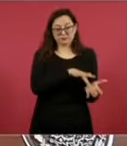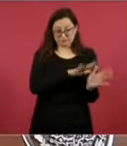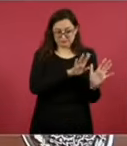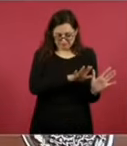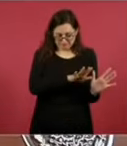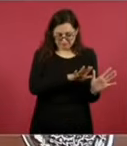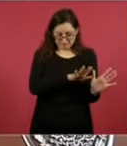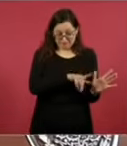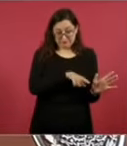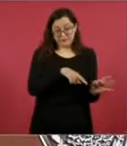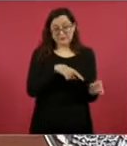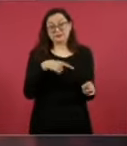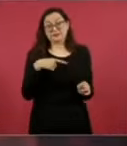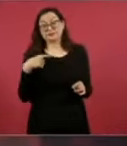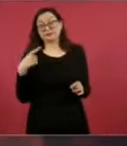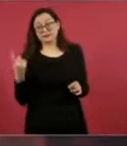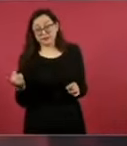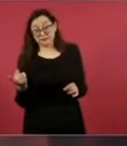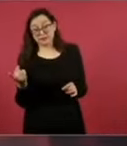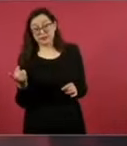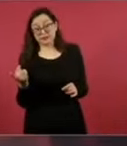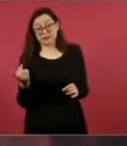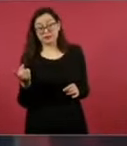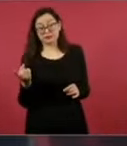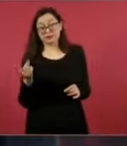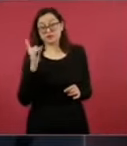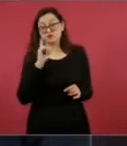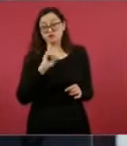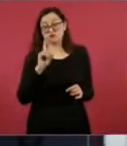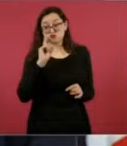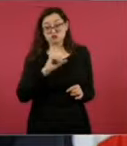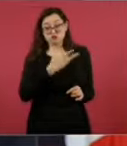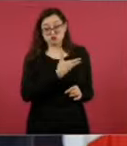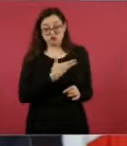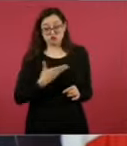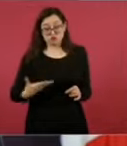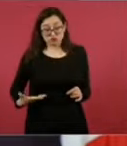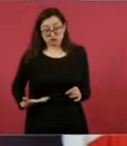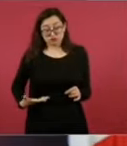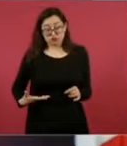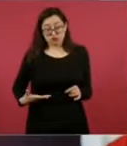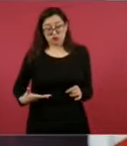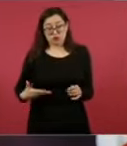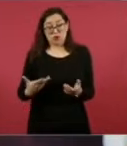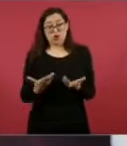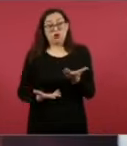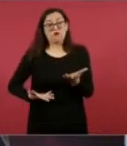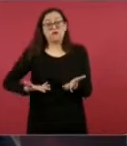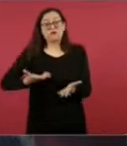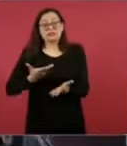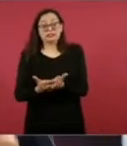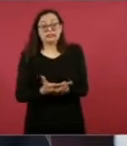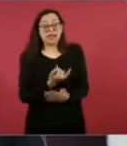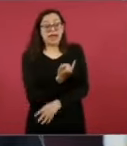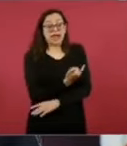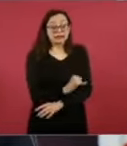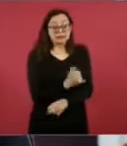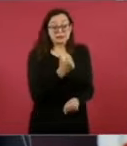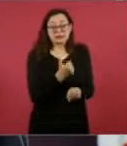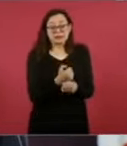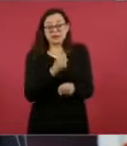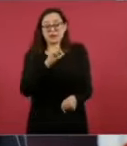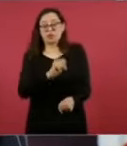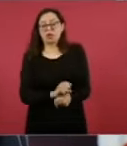Bueno, pero de todas formas, en el nivel básico, son más los estudiantes.